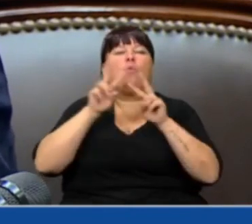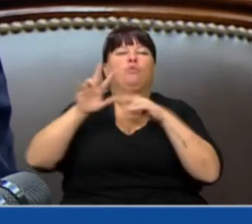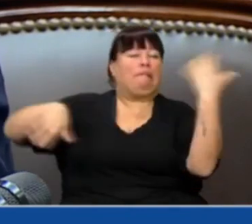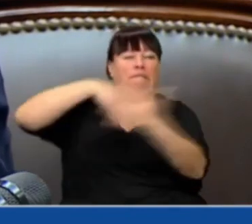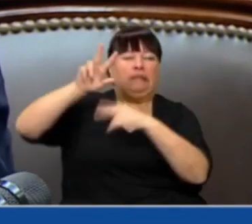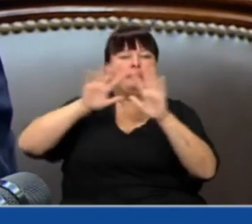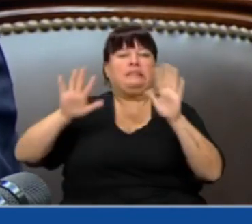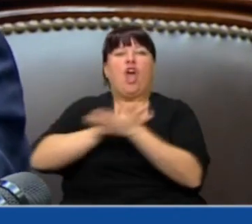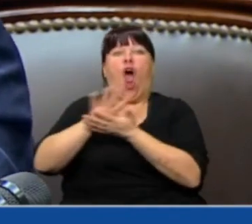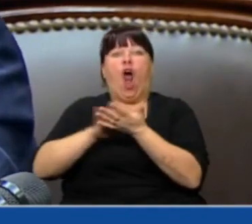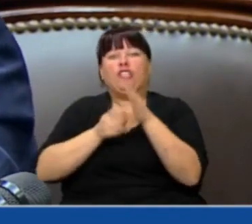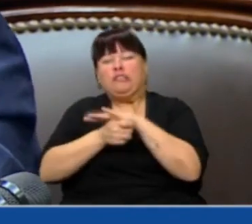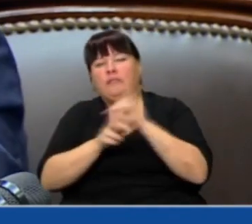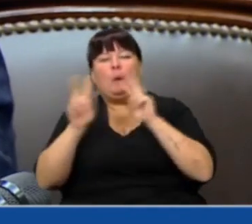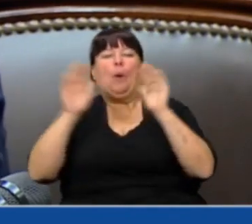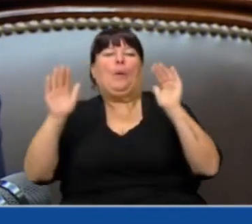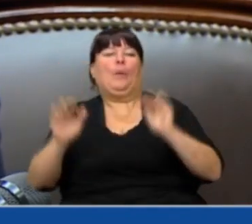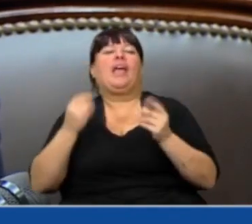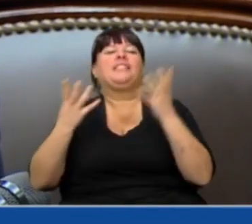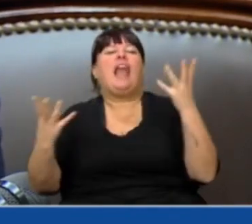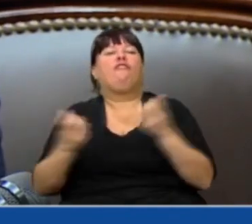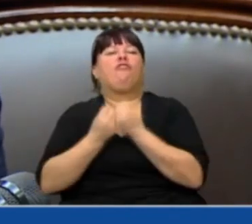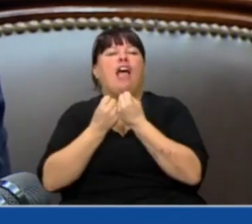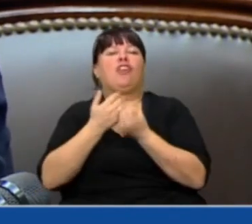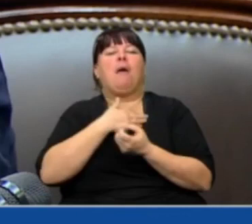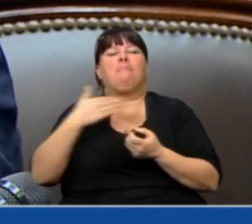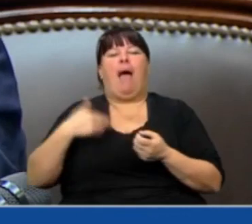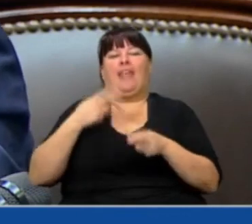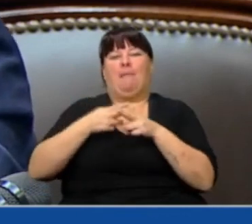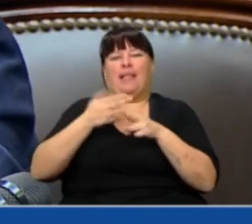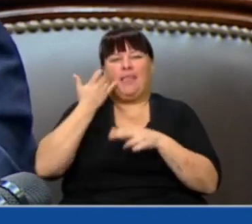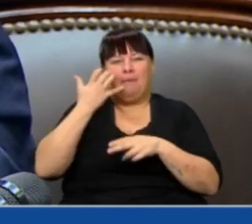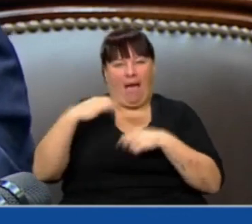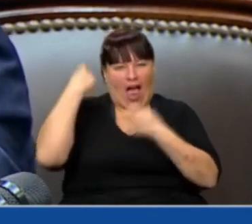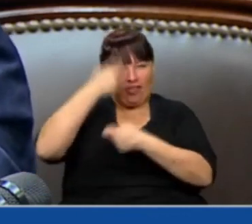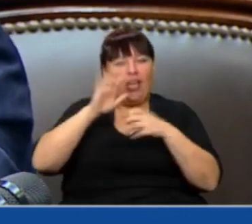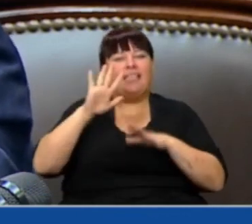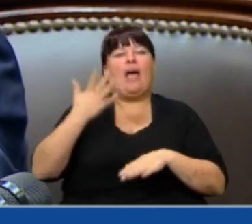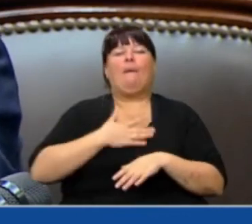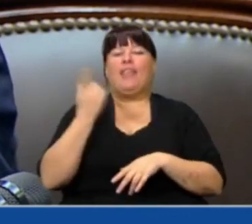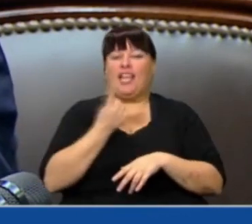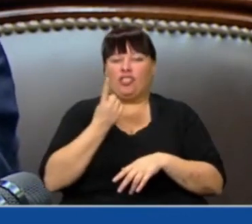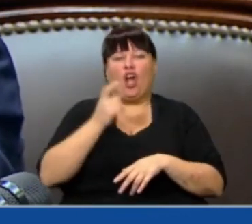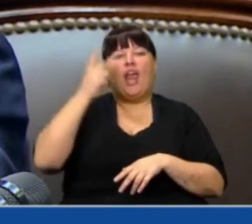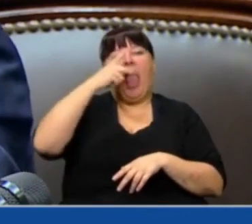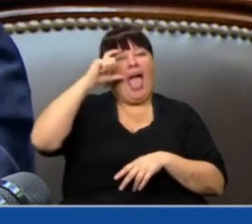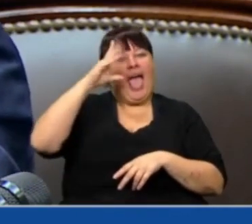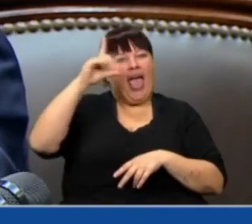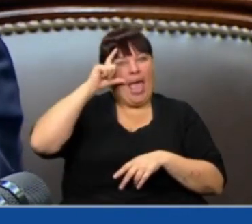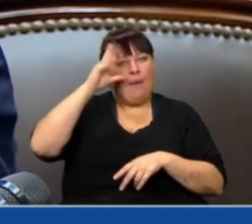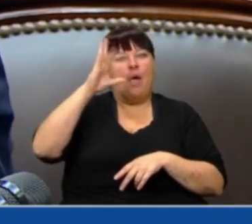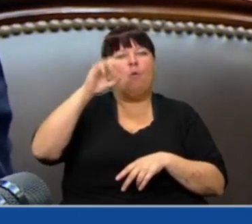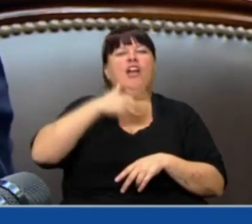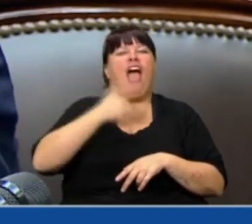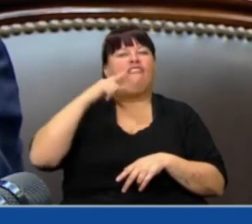escándalo de corrupción que era la fundación Madres de Plaza de Mayo cuando la dirigían Eve de Bonafini y